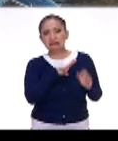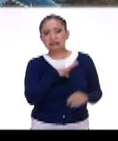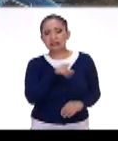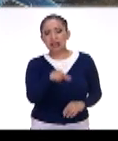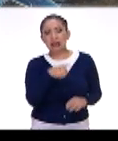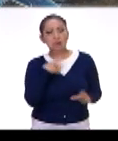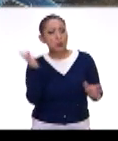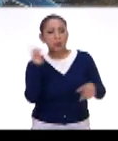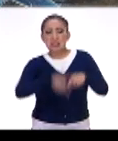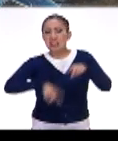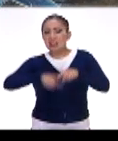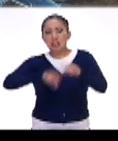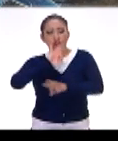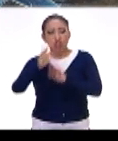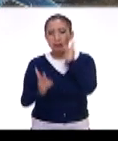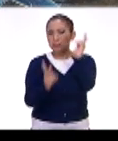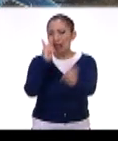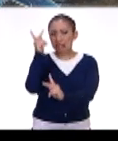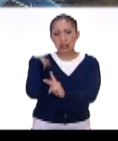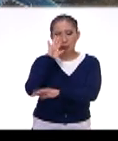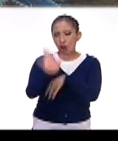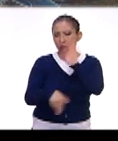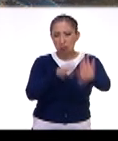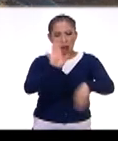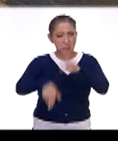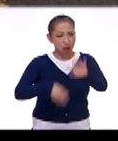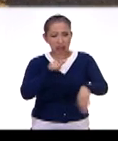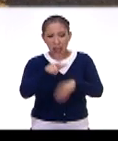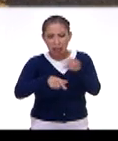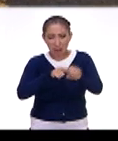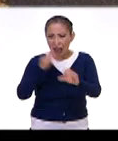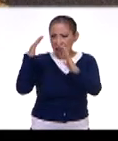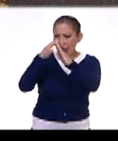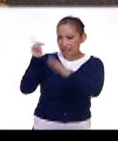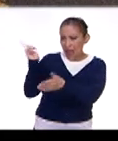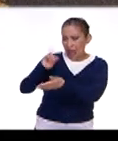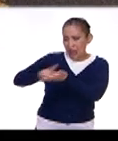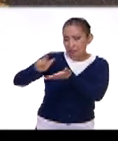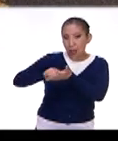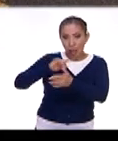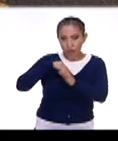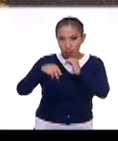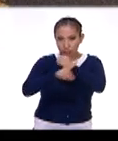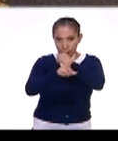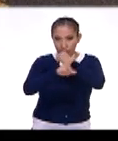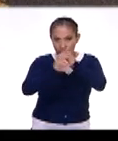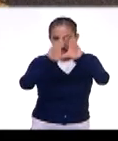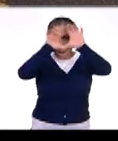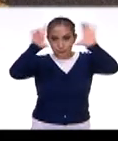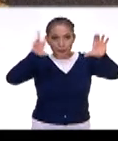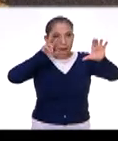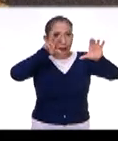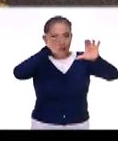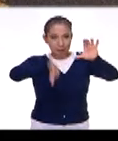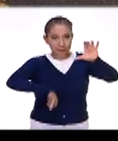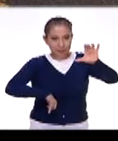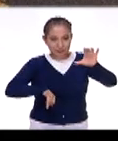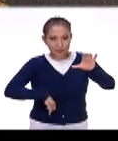fumigar todos los plantillos, fumigar la casa. De hecho tenemos una vitrina muy interesante donde van a ver